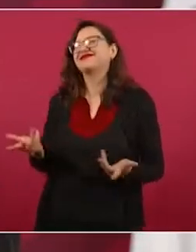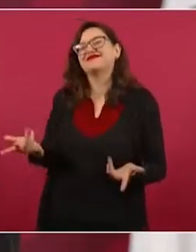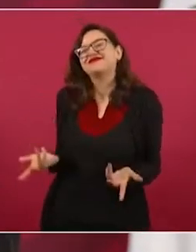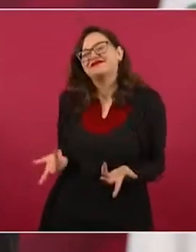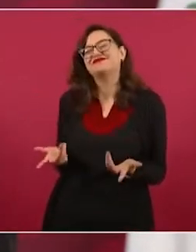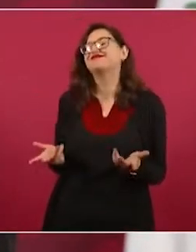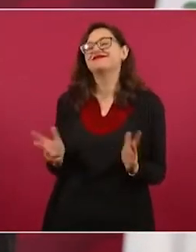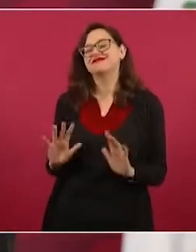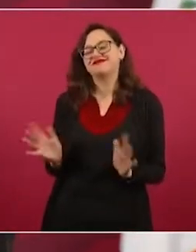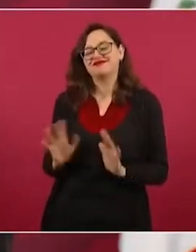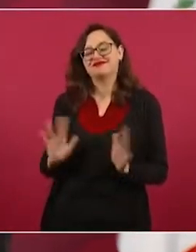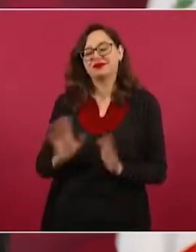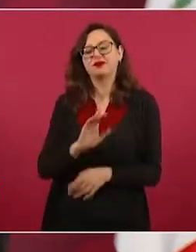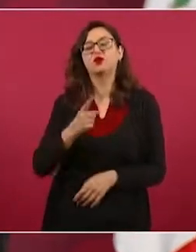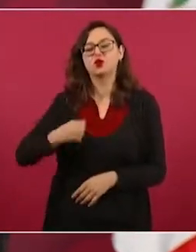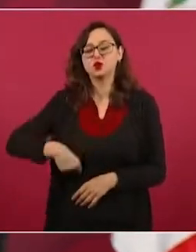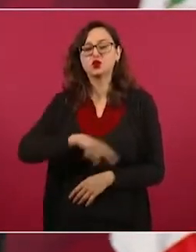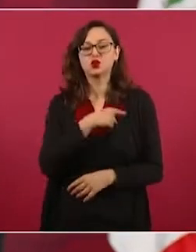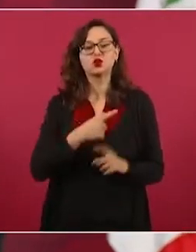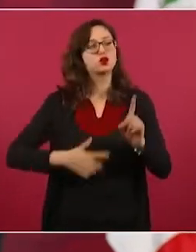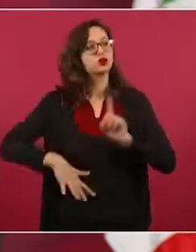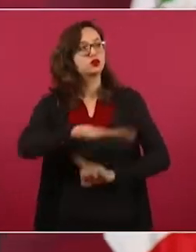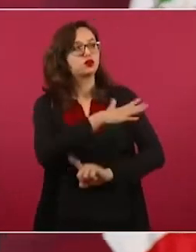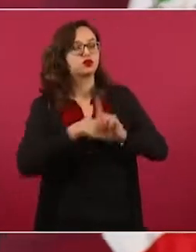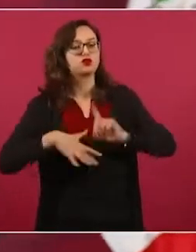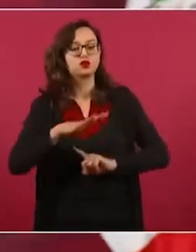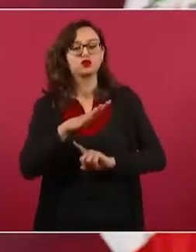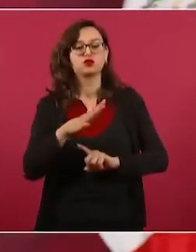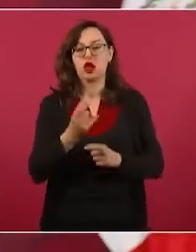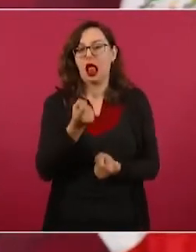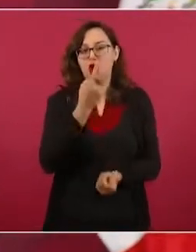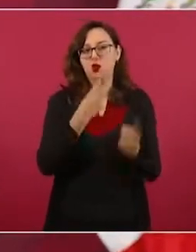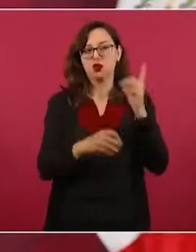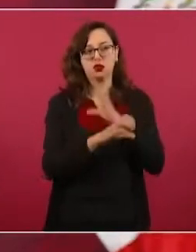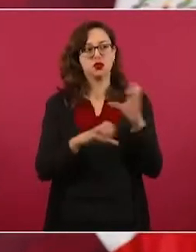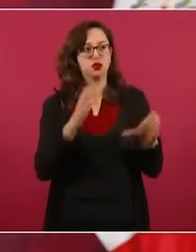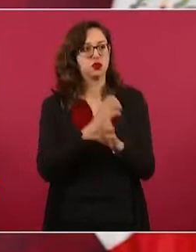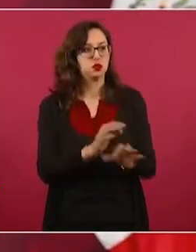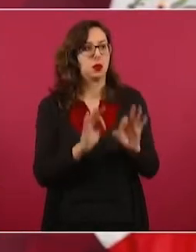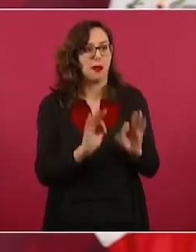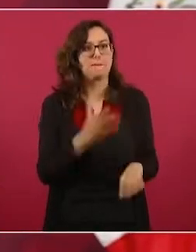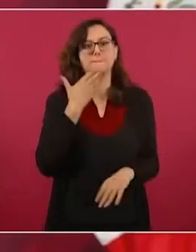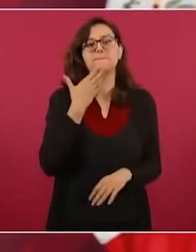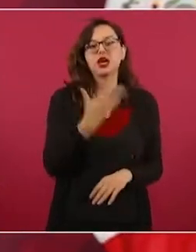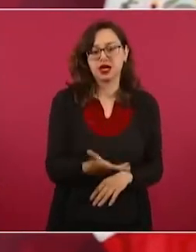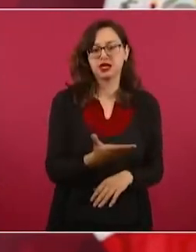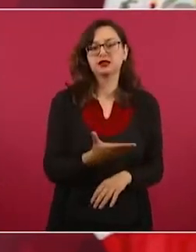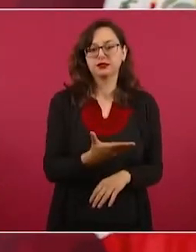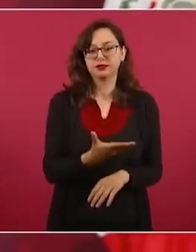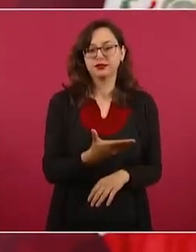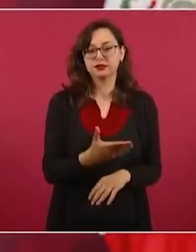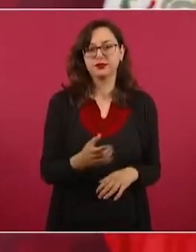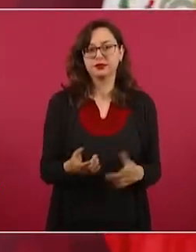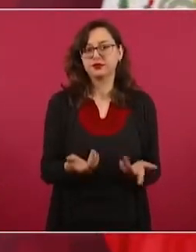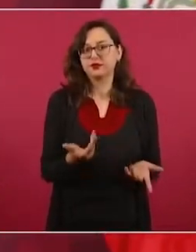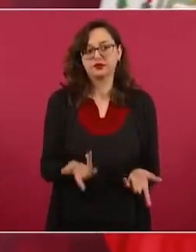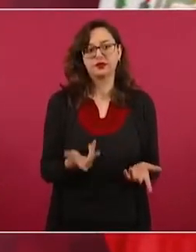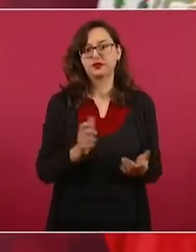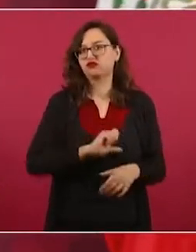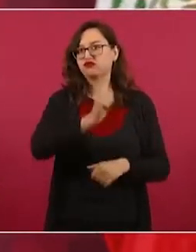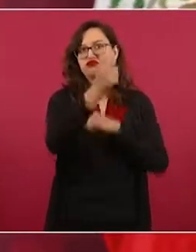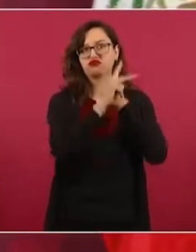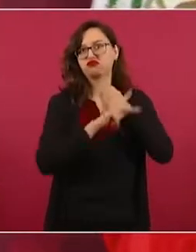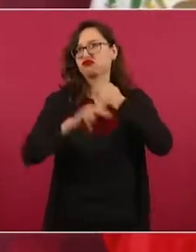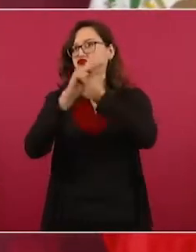excepcionales, únicas en el mundo.